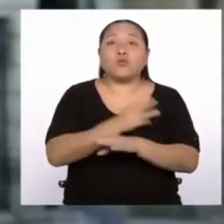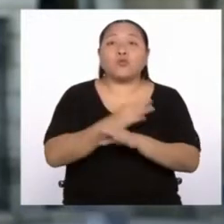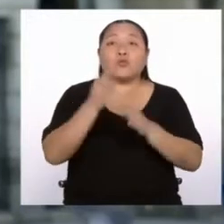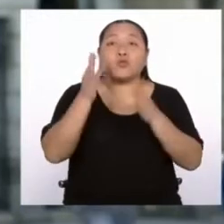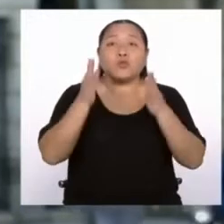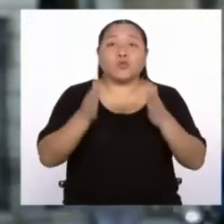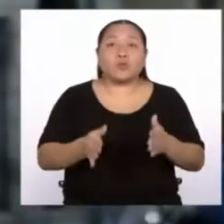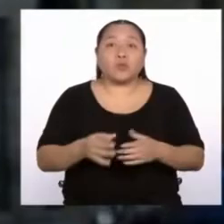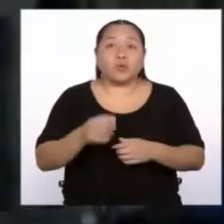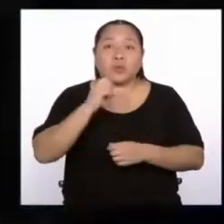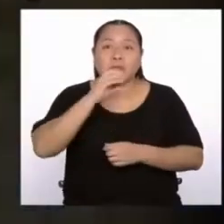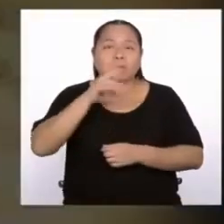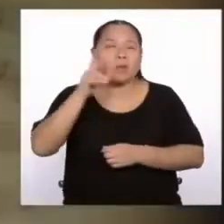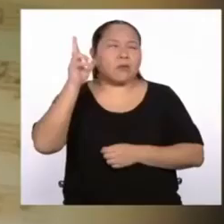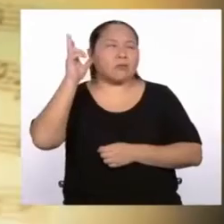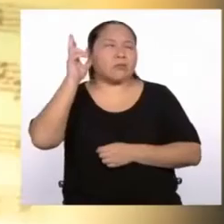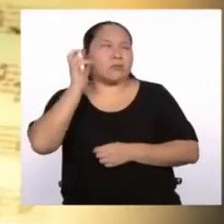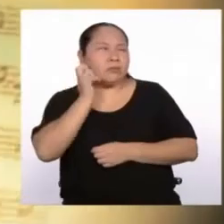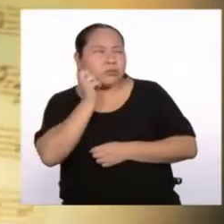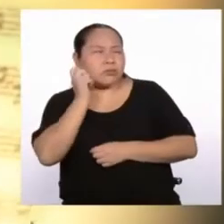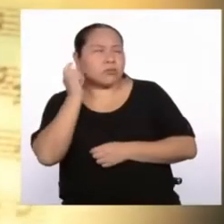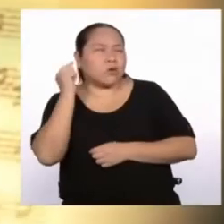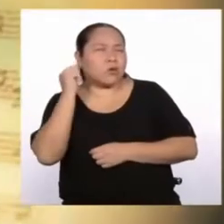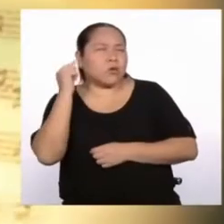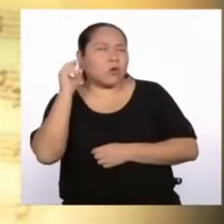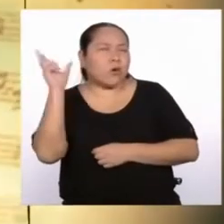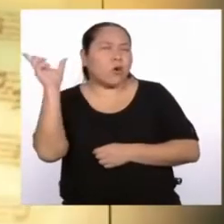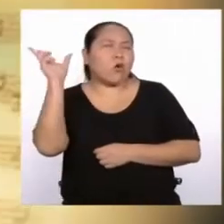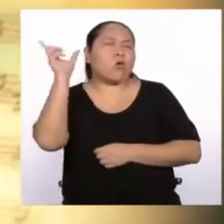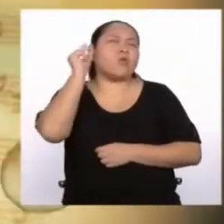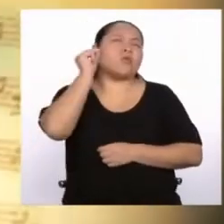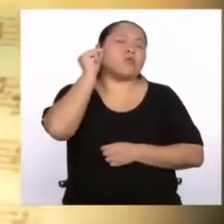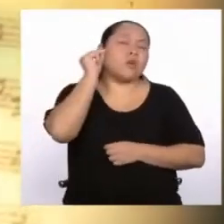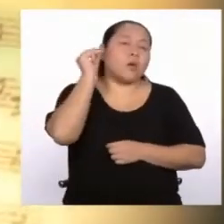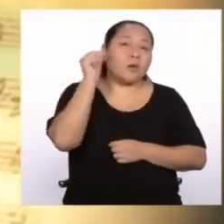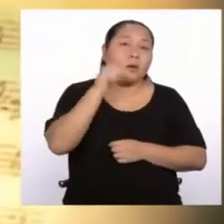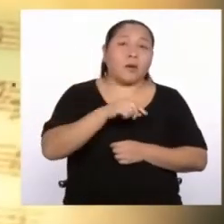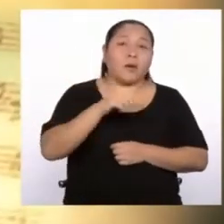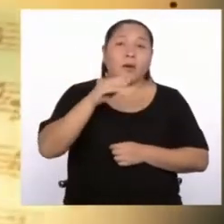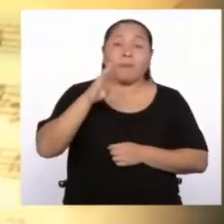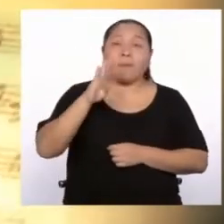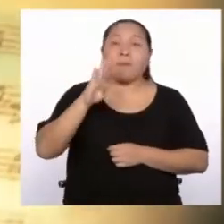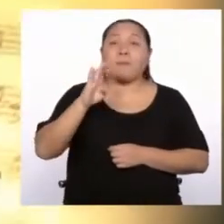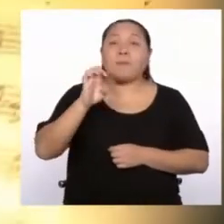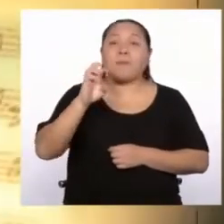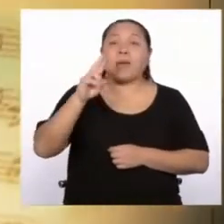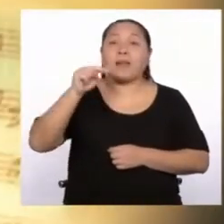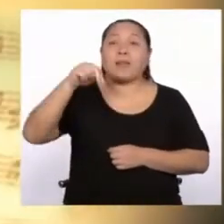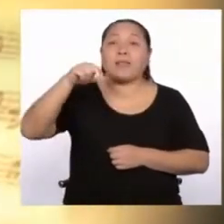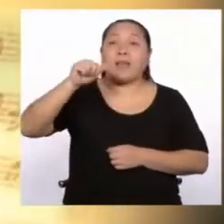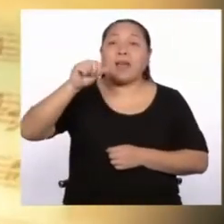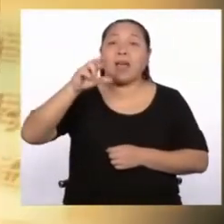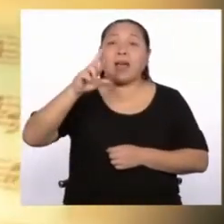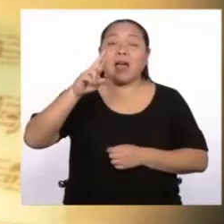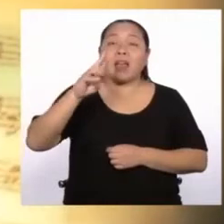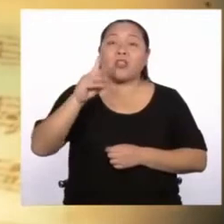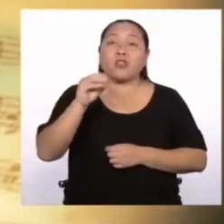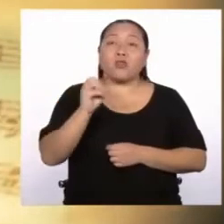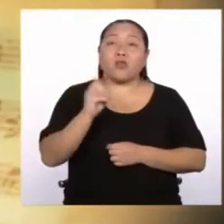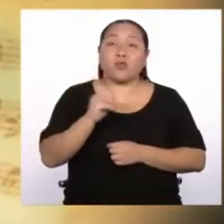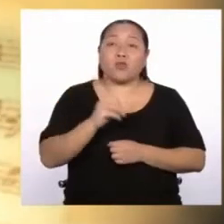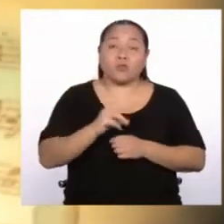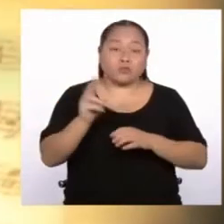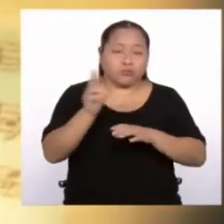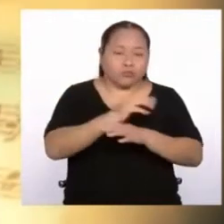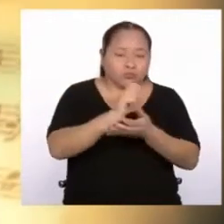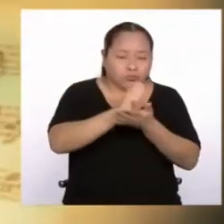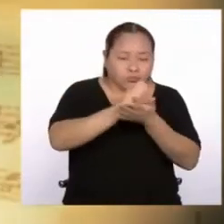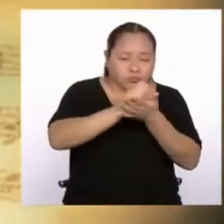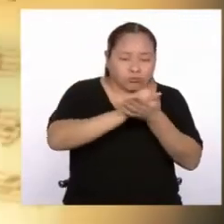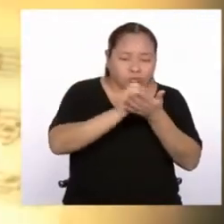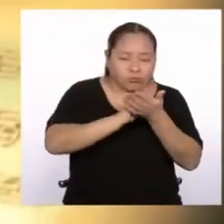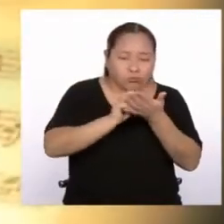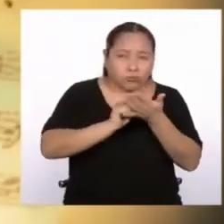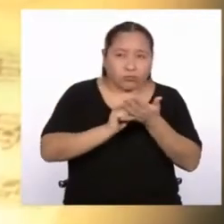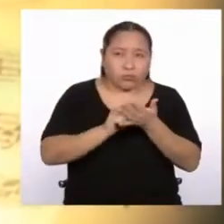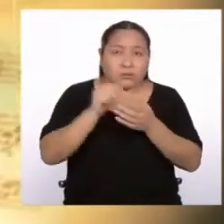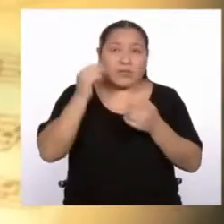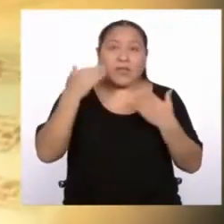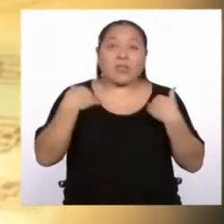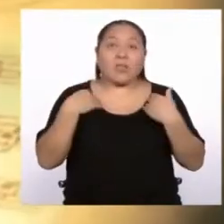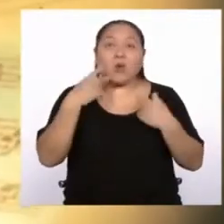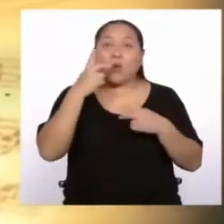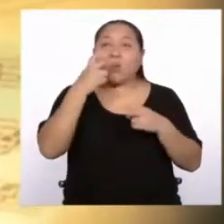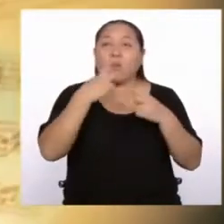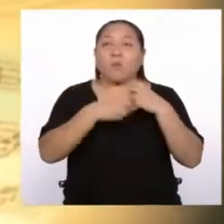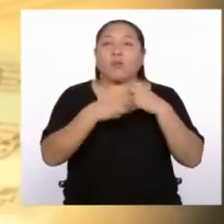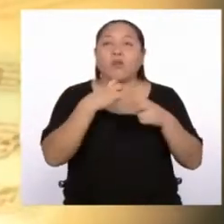denomina músicos de oído. Así es que Bernardo Alcedo, al momento de hacer las partituras del himno nacional, tenía un problema,